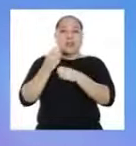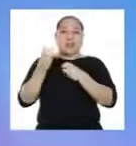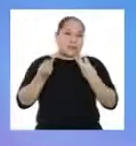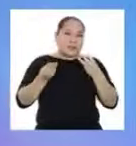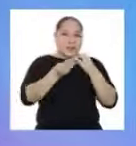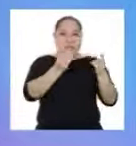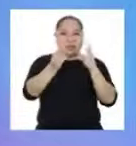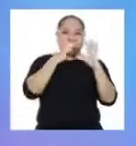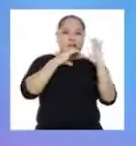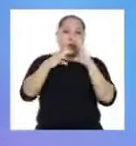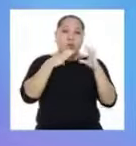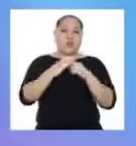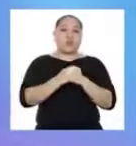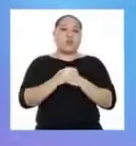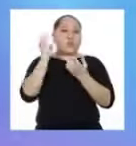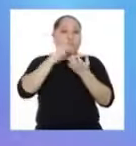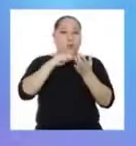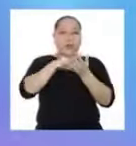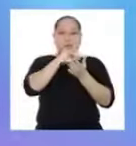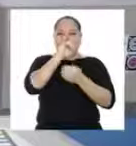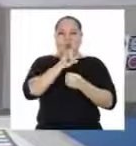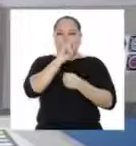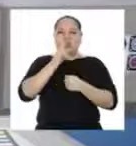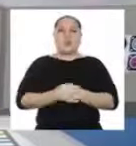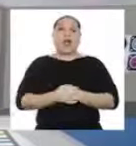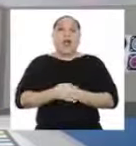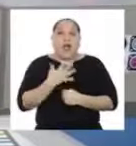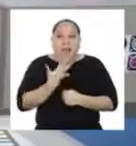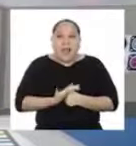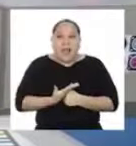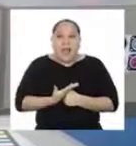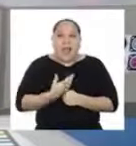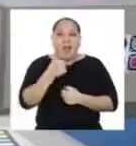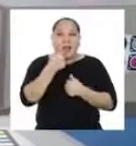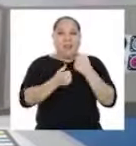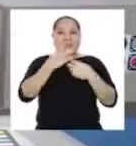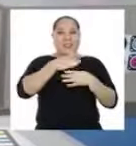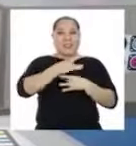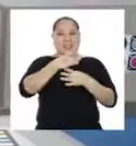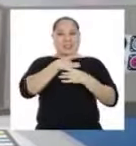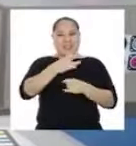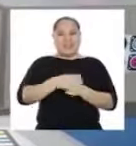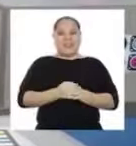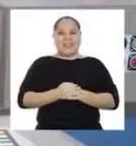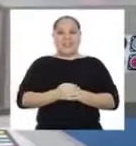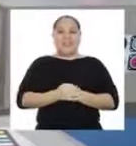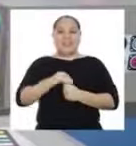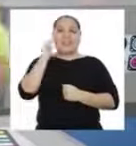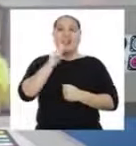medios de comunicación más usados. ¡Qué interesante!